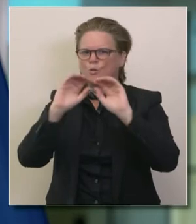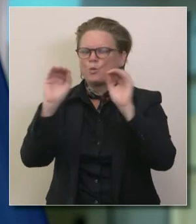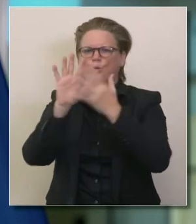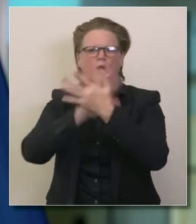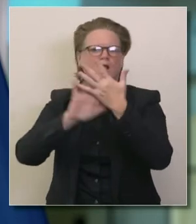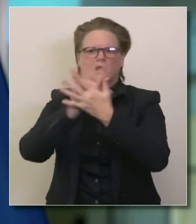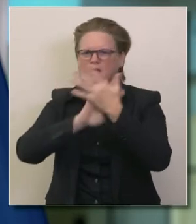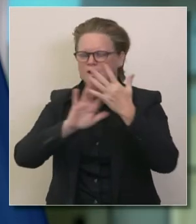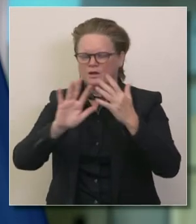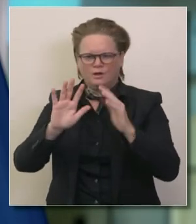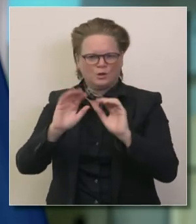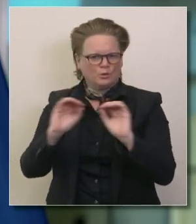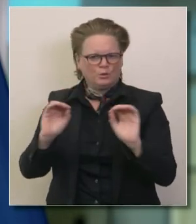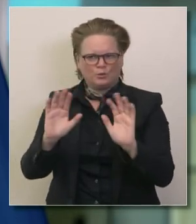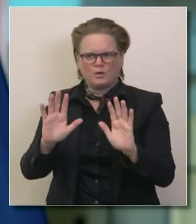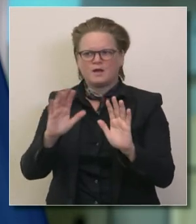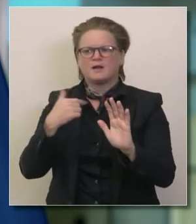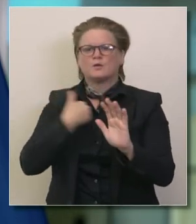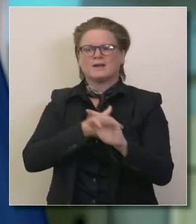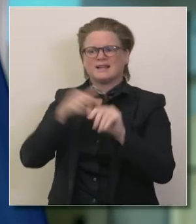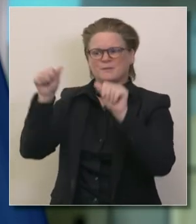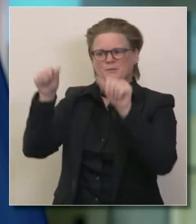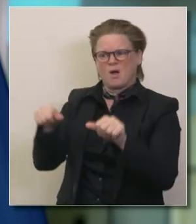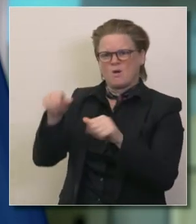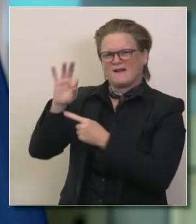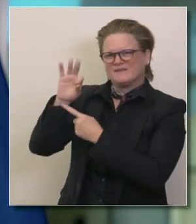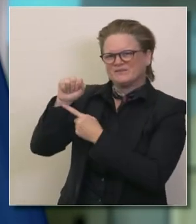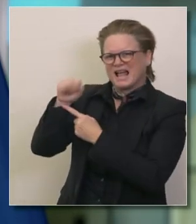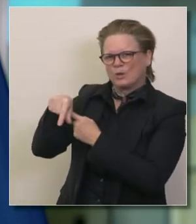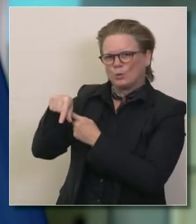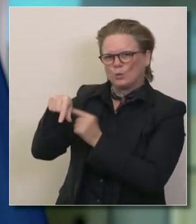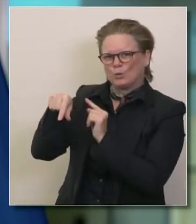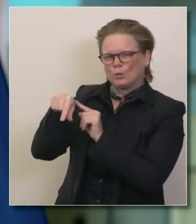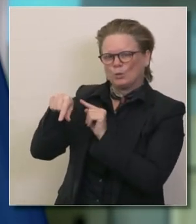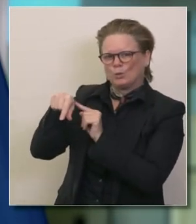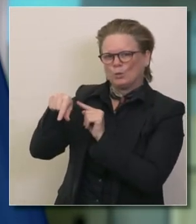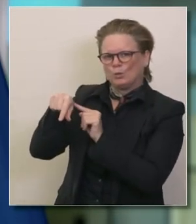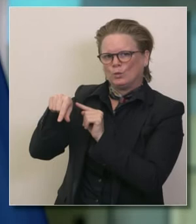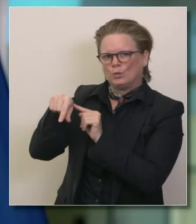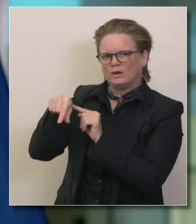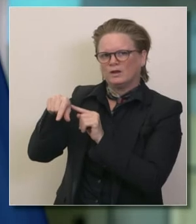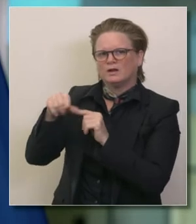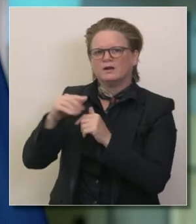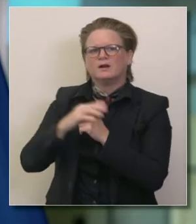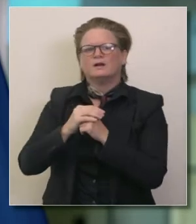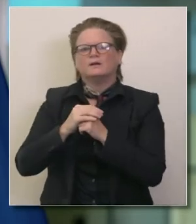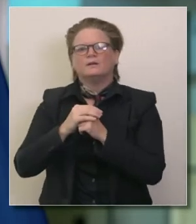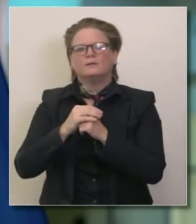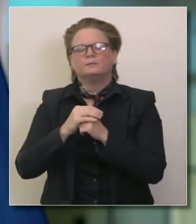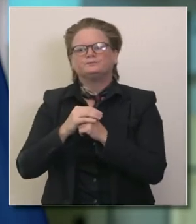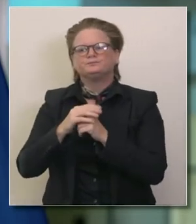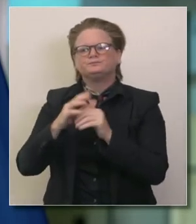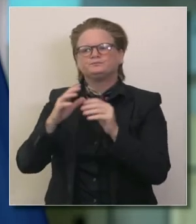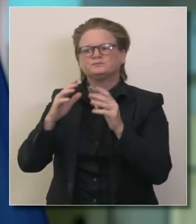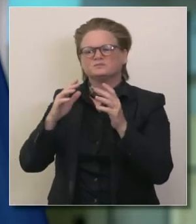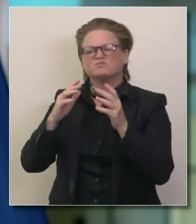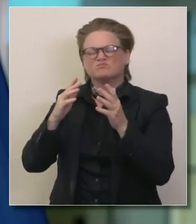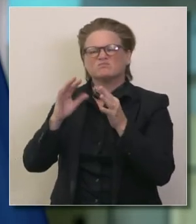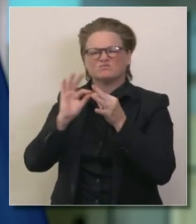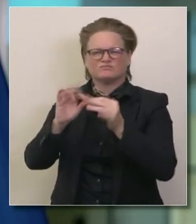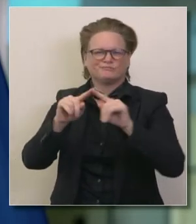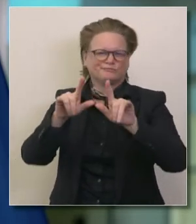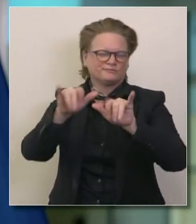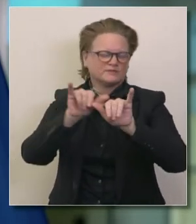claridad en eso en algunas sesiones de preguntas y respuestas que vamos a publicar sobre esta orden